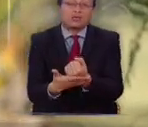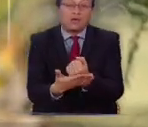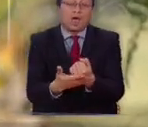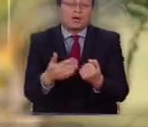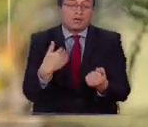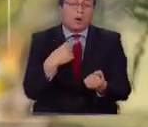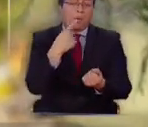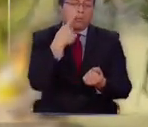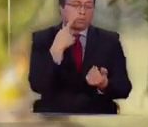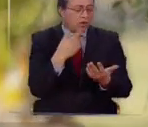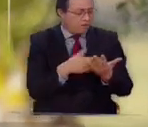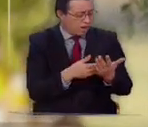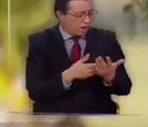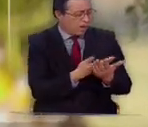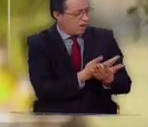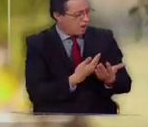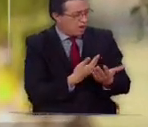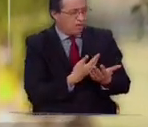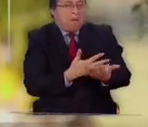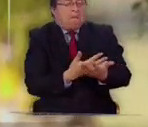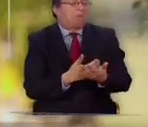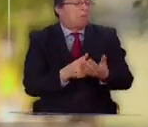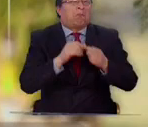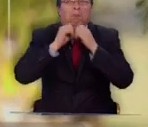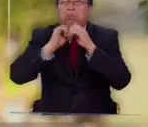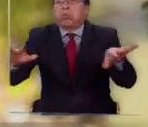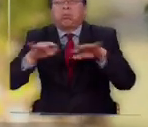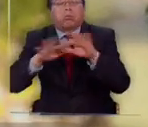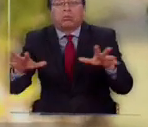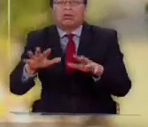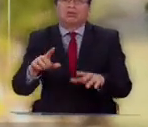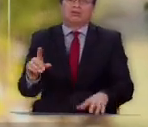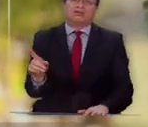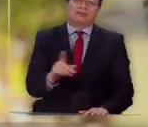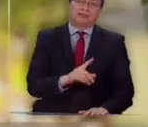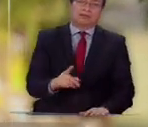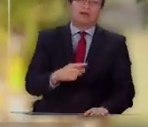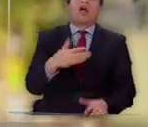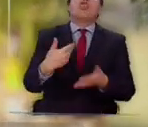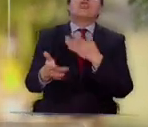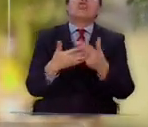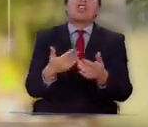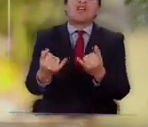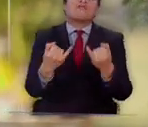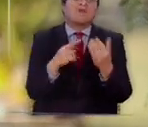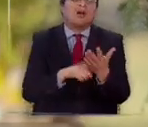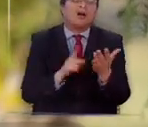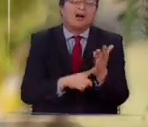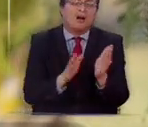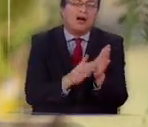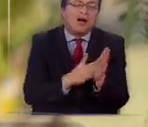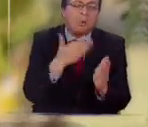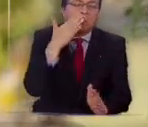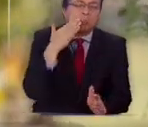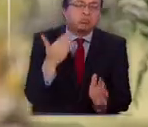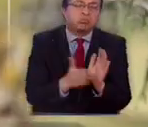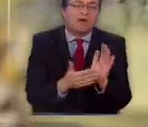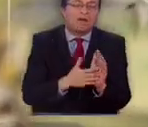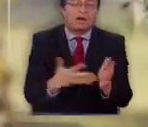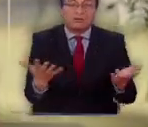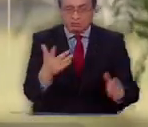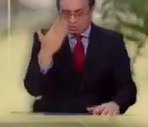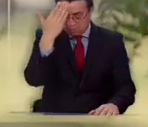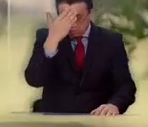verificar de dónde salió esa información. Que es lo que yo a todo el mundo le digo, antes de enviar algo yo voy y me